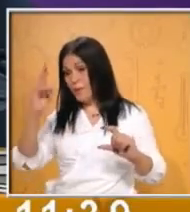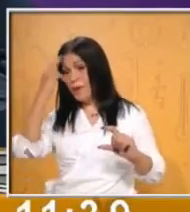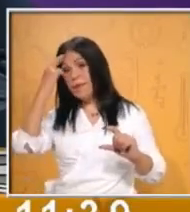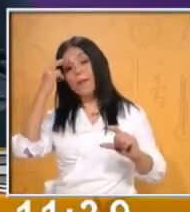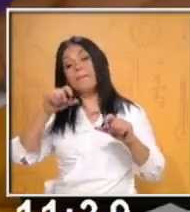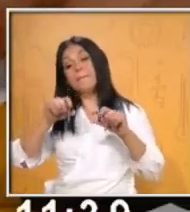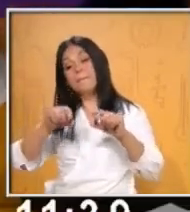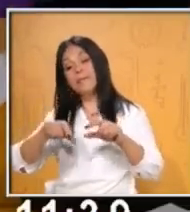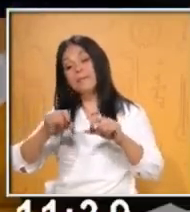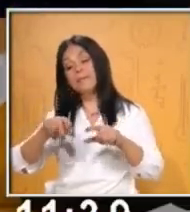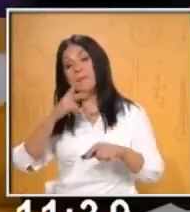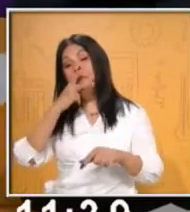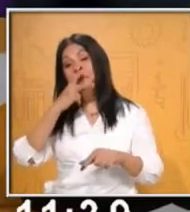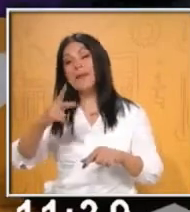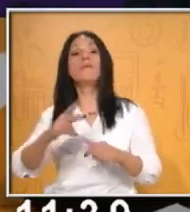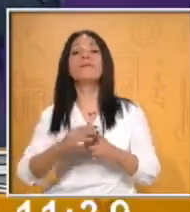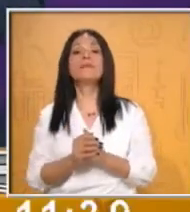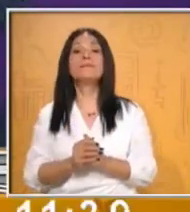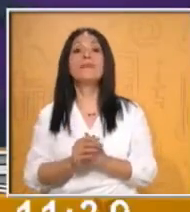Basta.